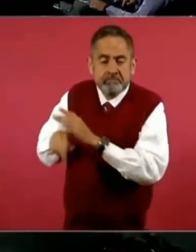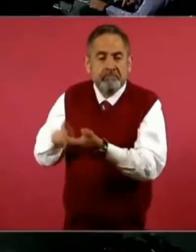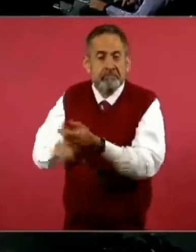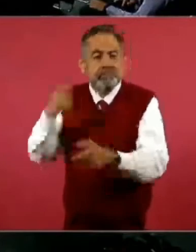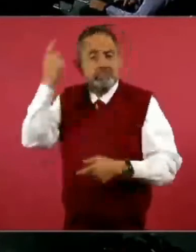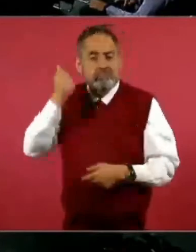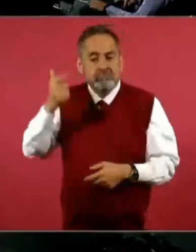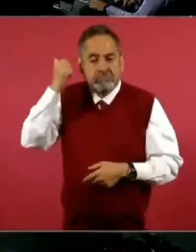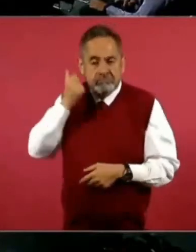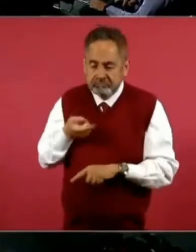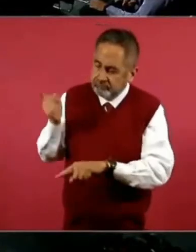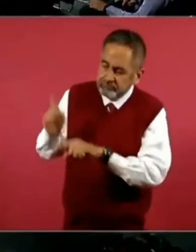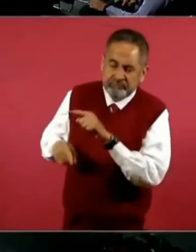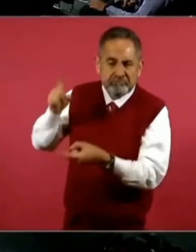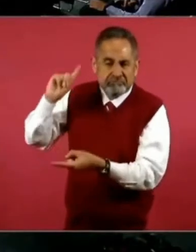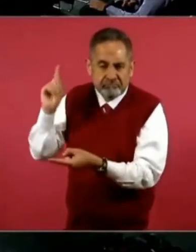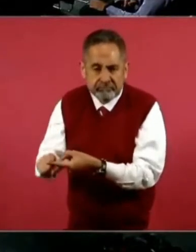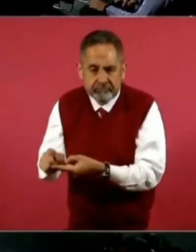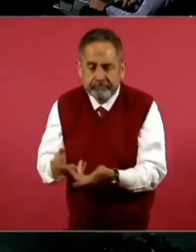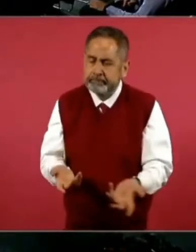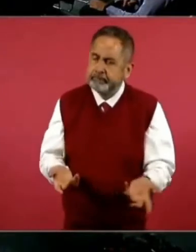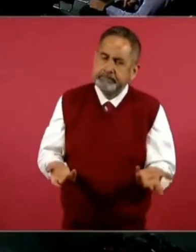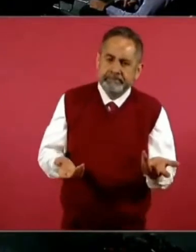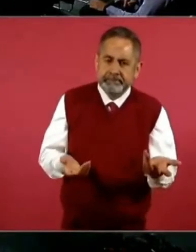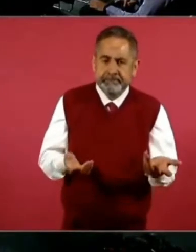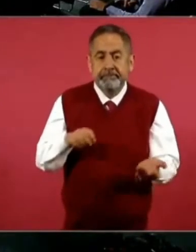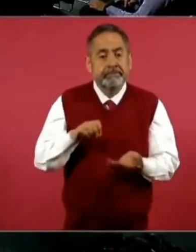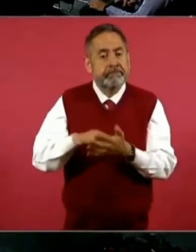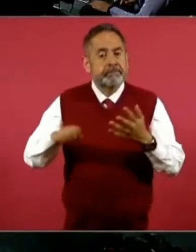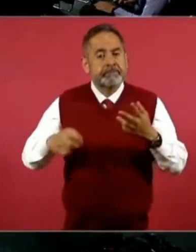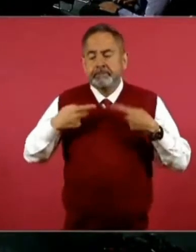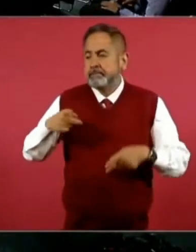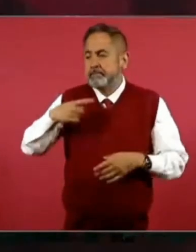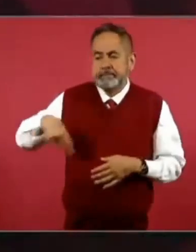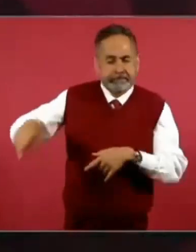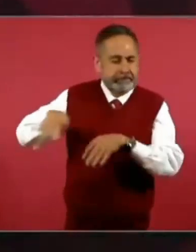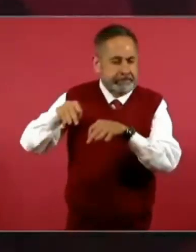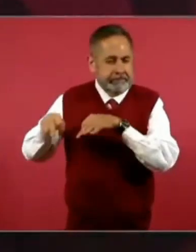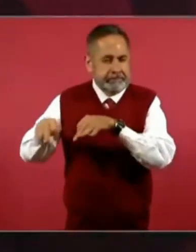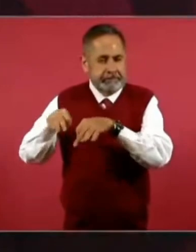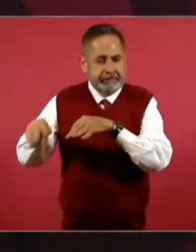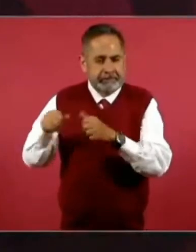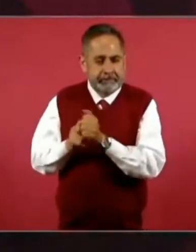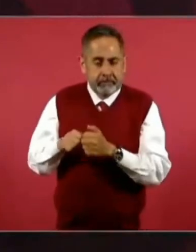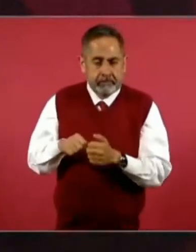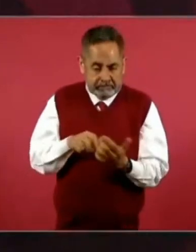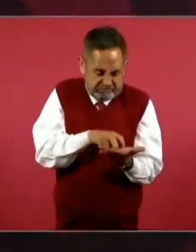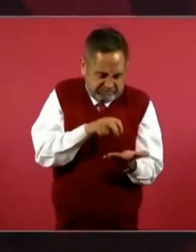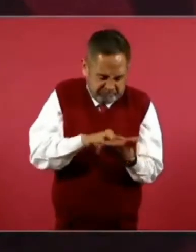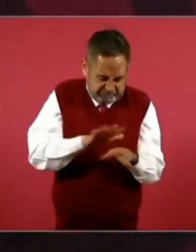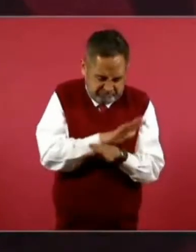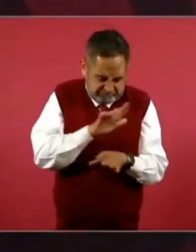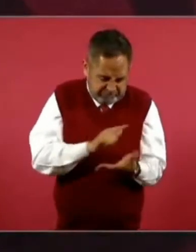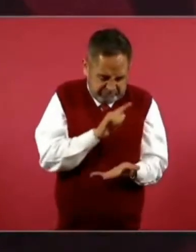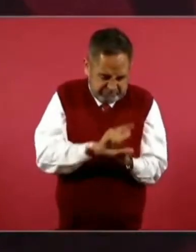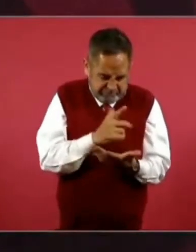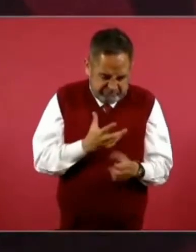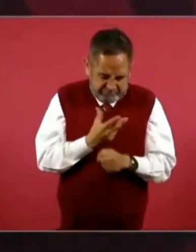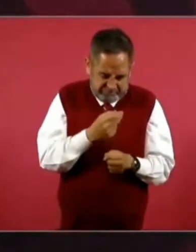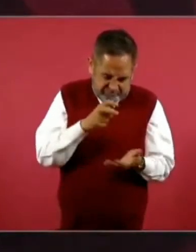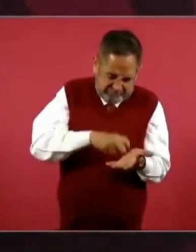Un trabajador con las reformas que hicieron